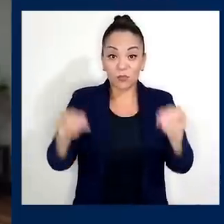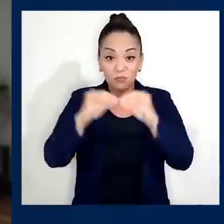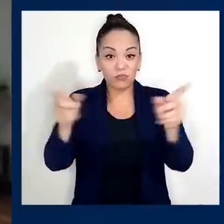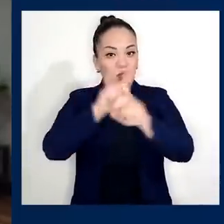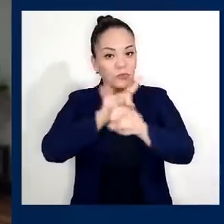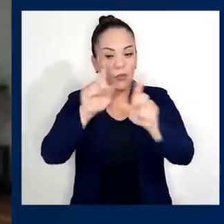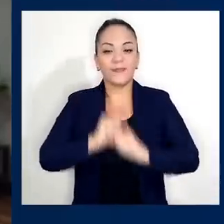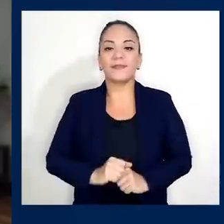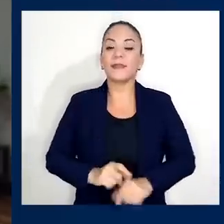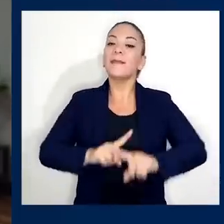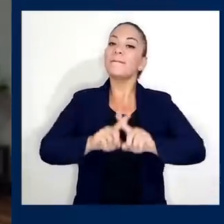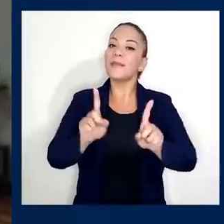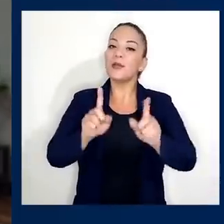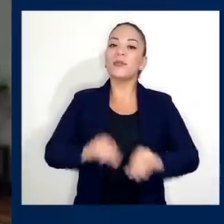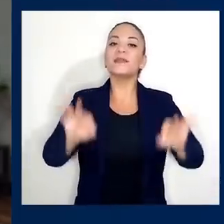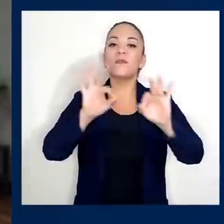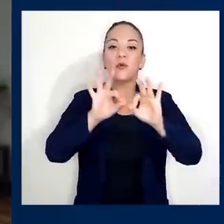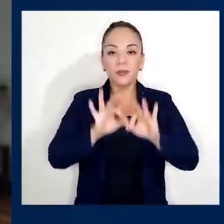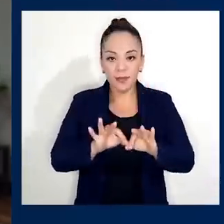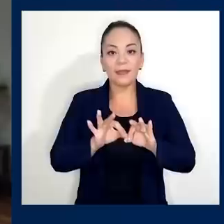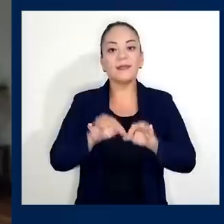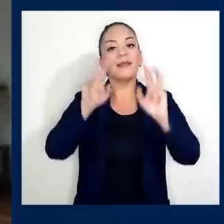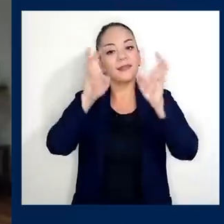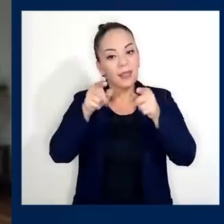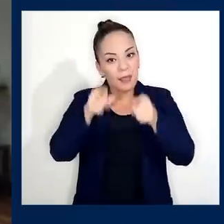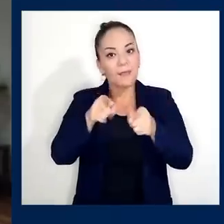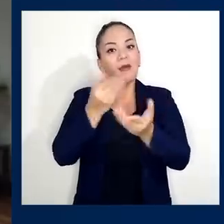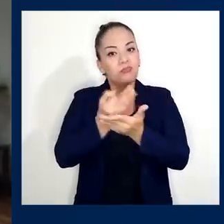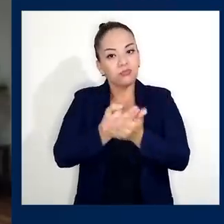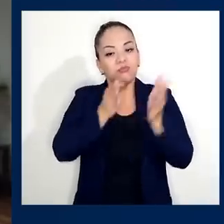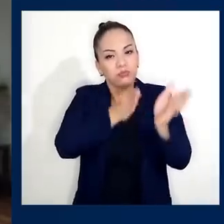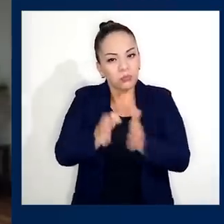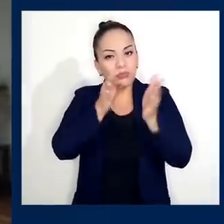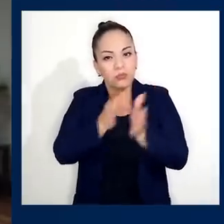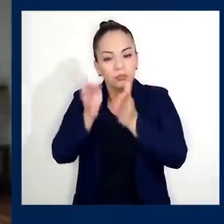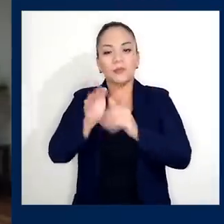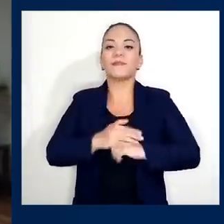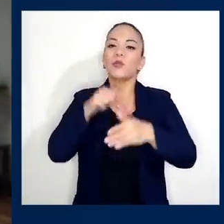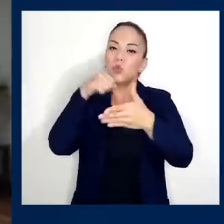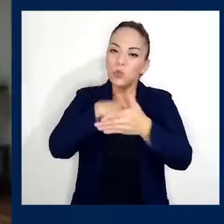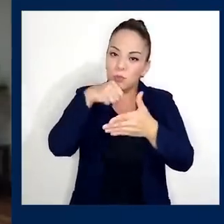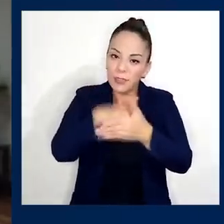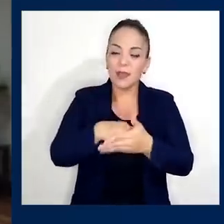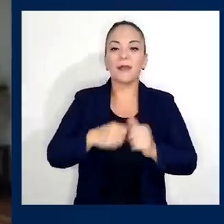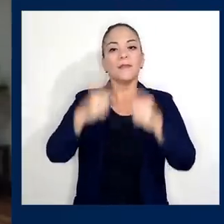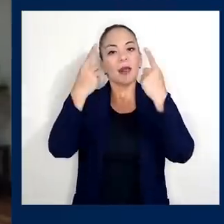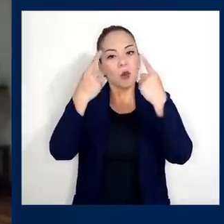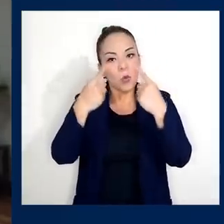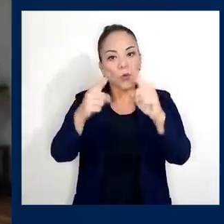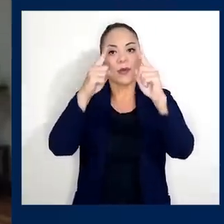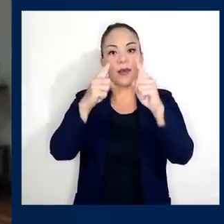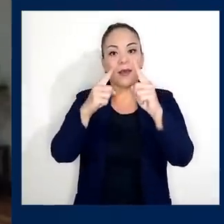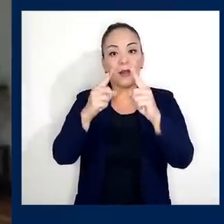queremos acomodar las cargas para luchar, reversar la concentración